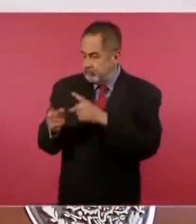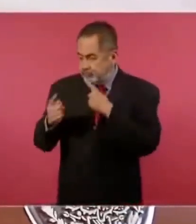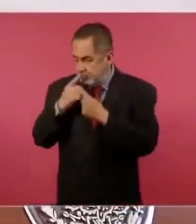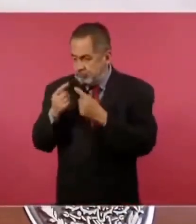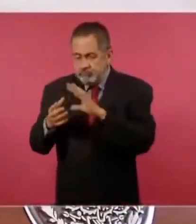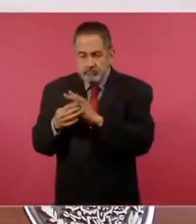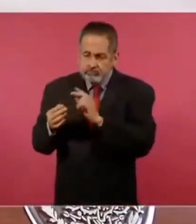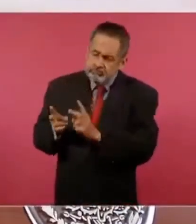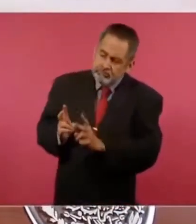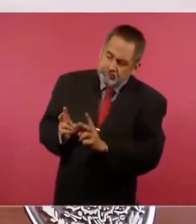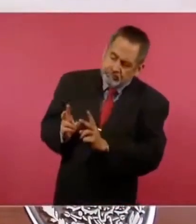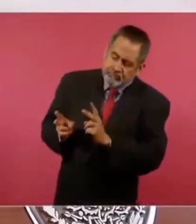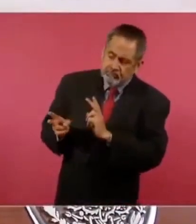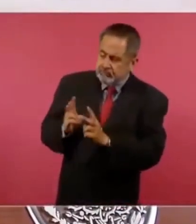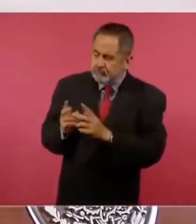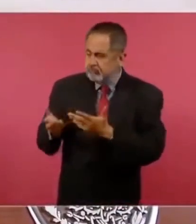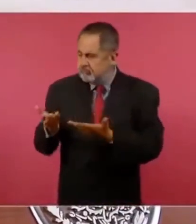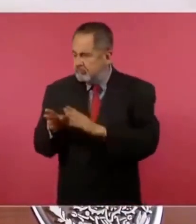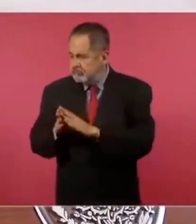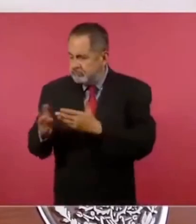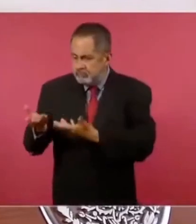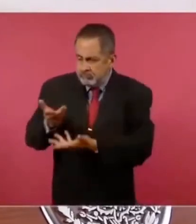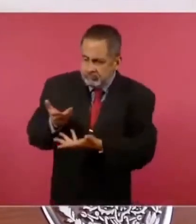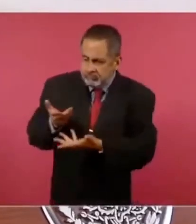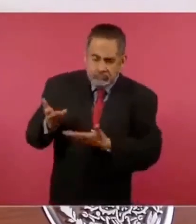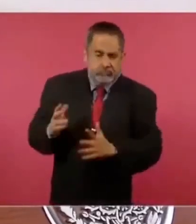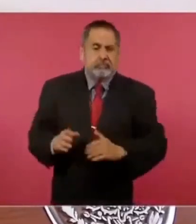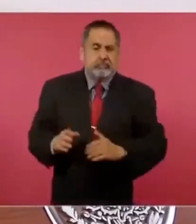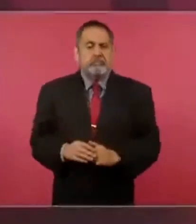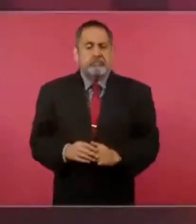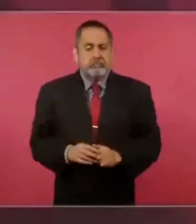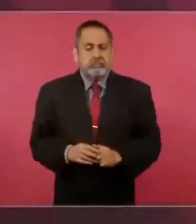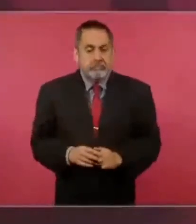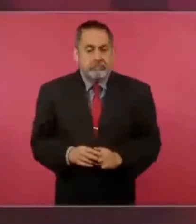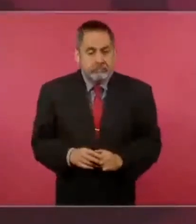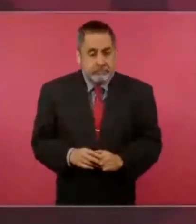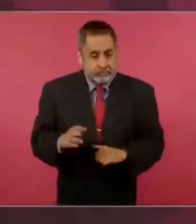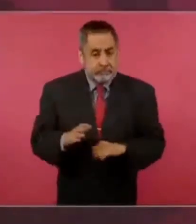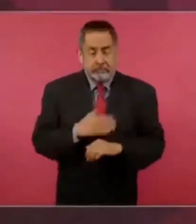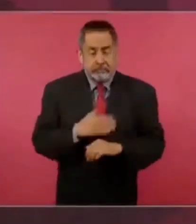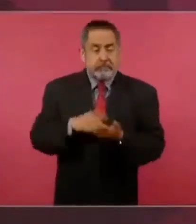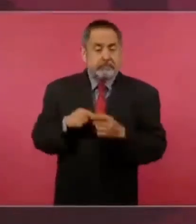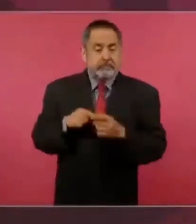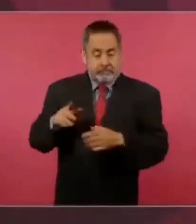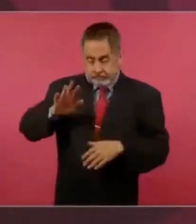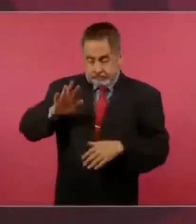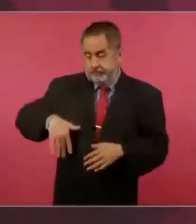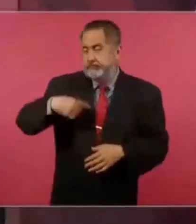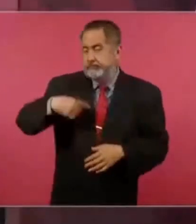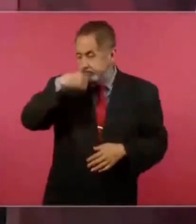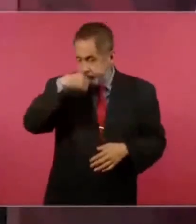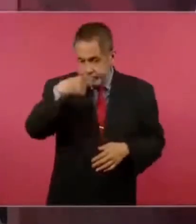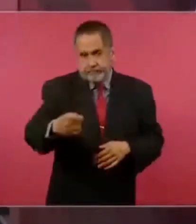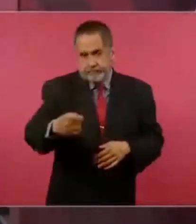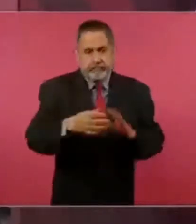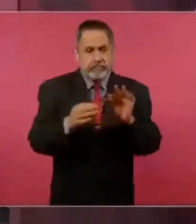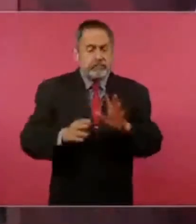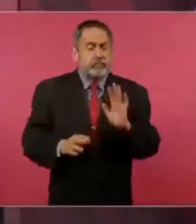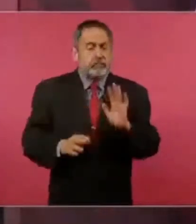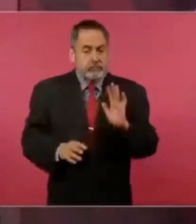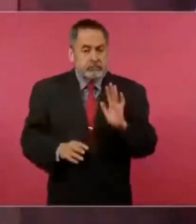este tiempo, porque ya lo dije, yo